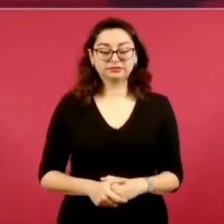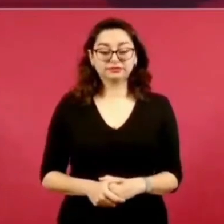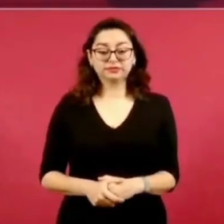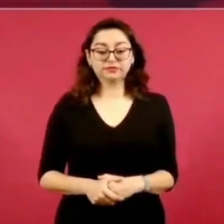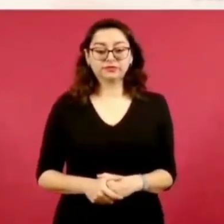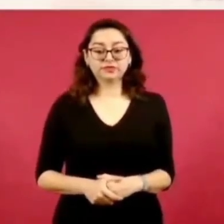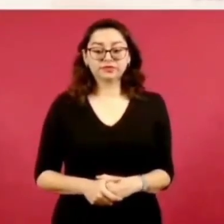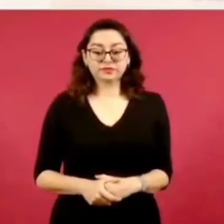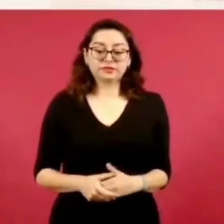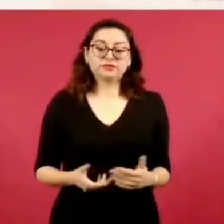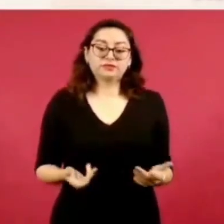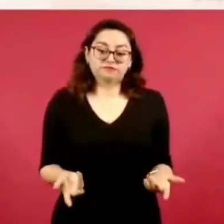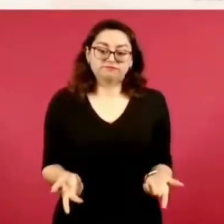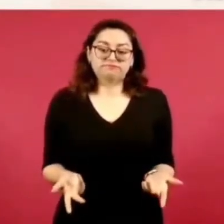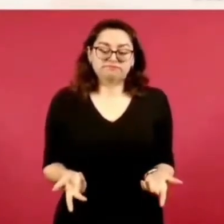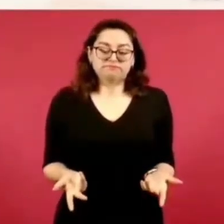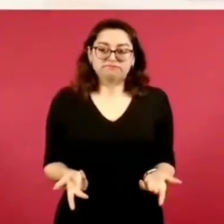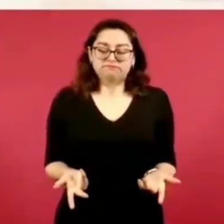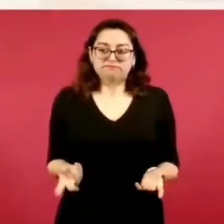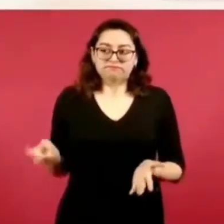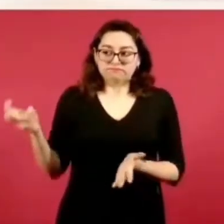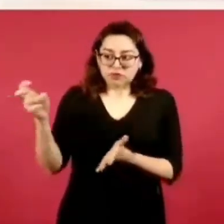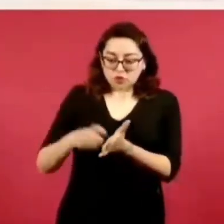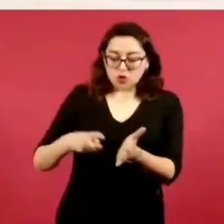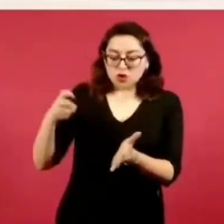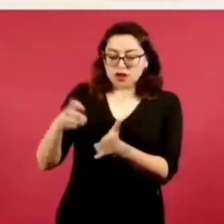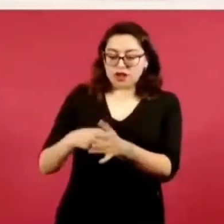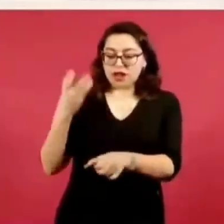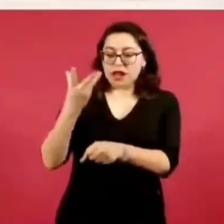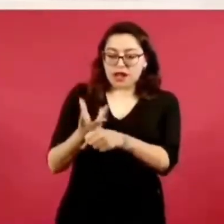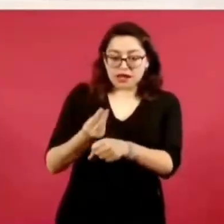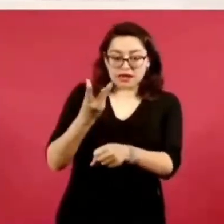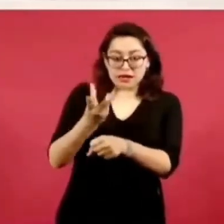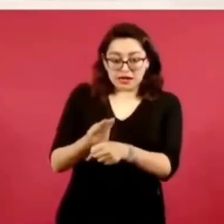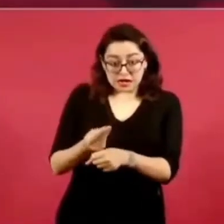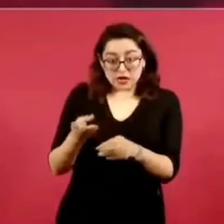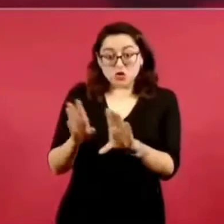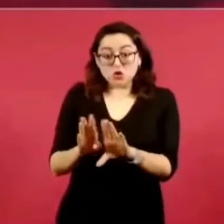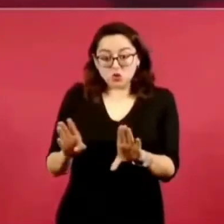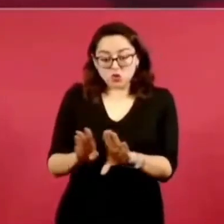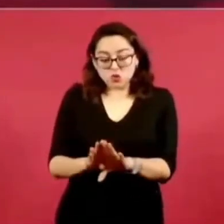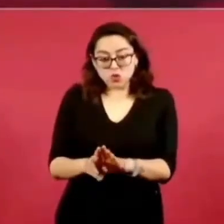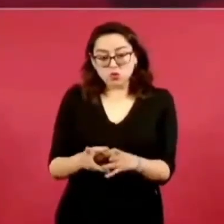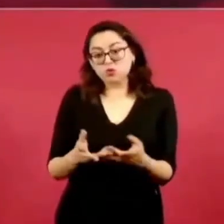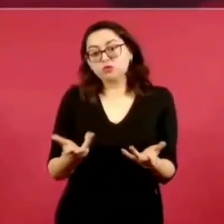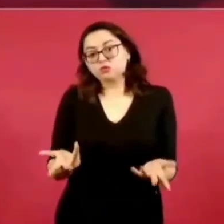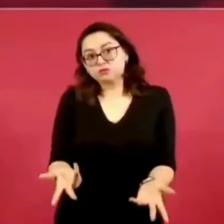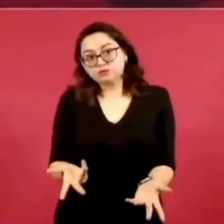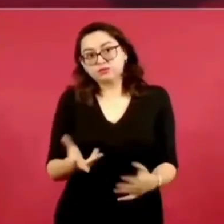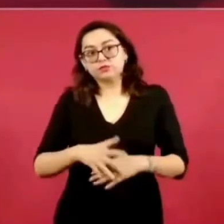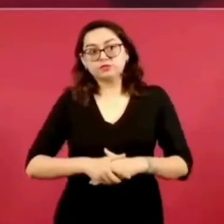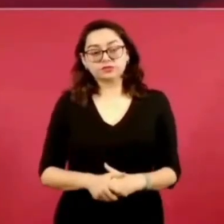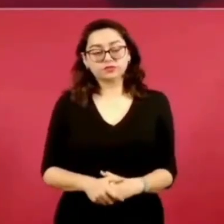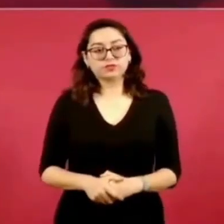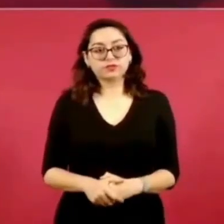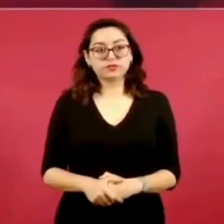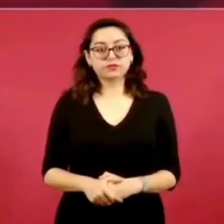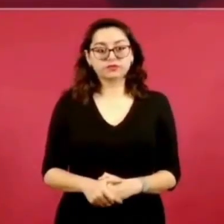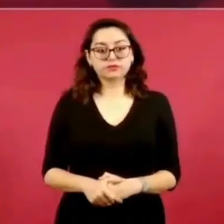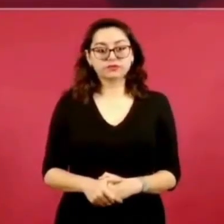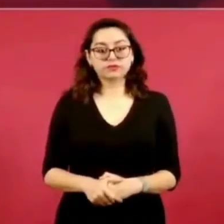Entonces, ¿cómo resolver el problema?, que es lo que al final